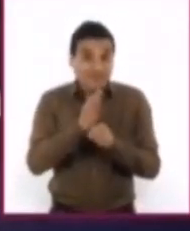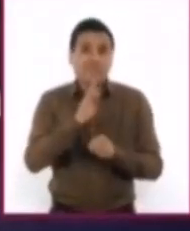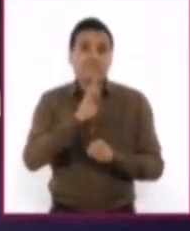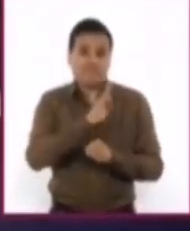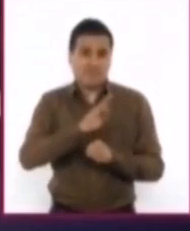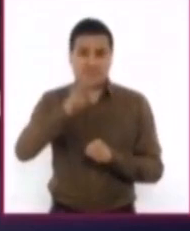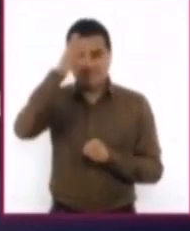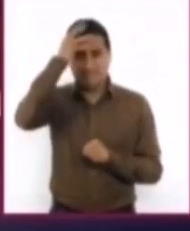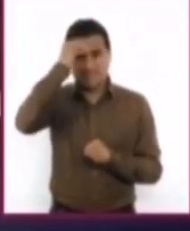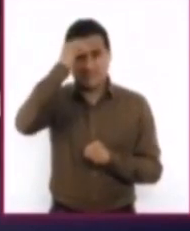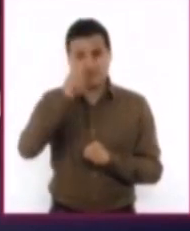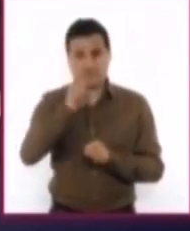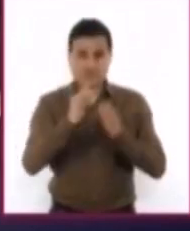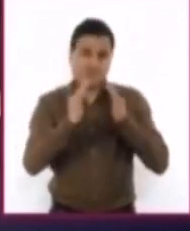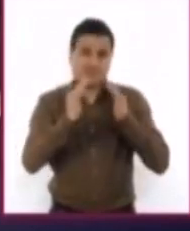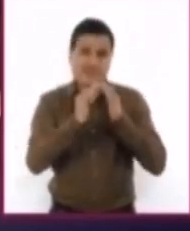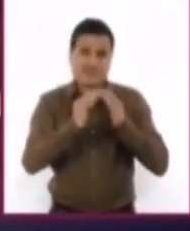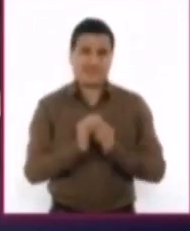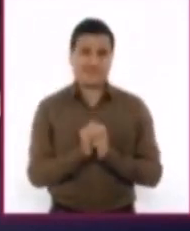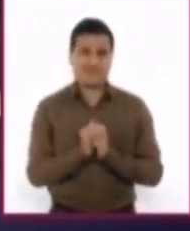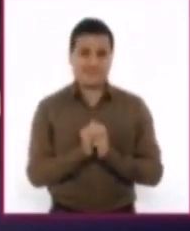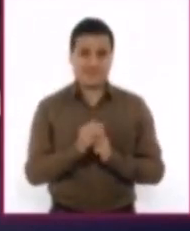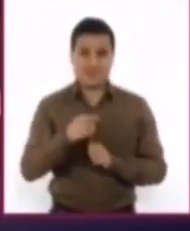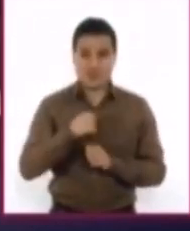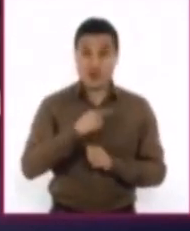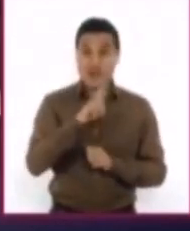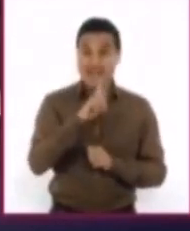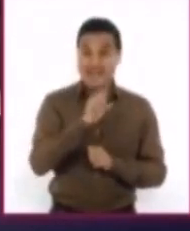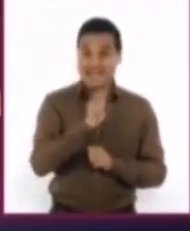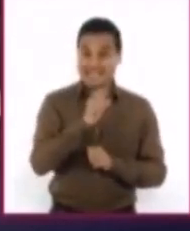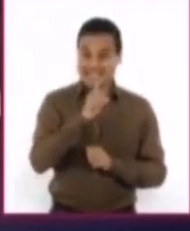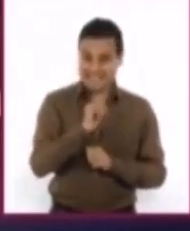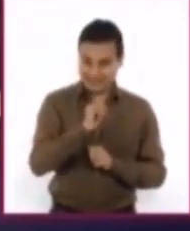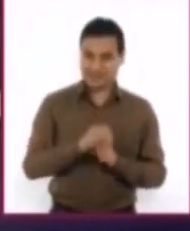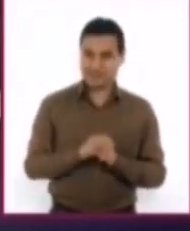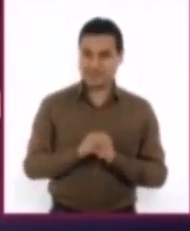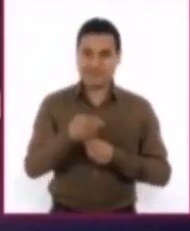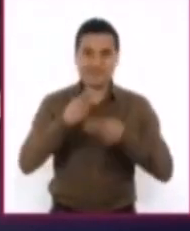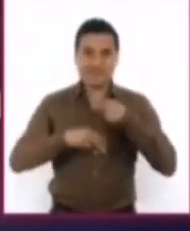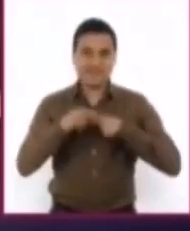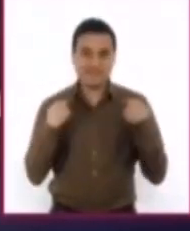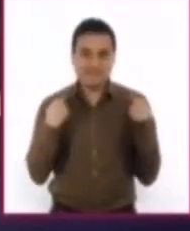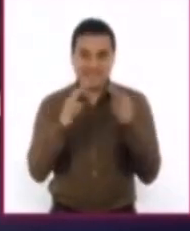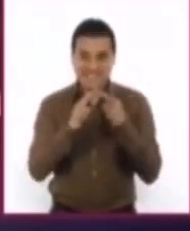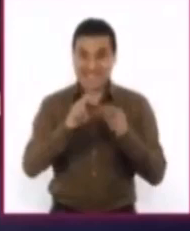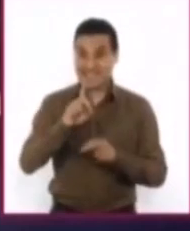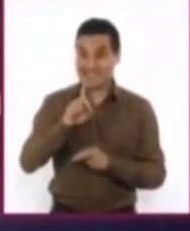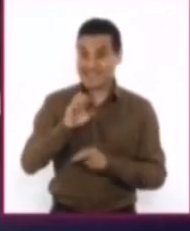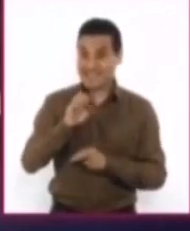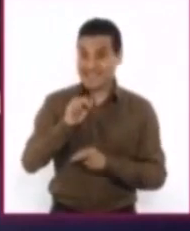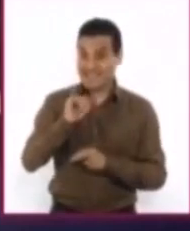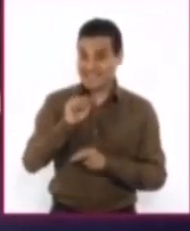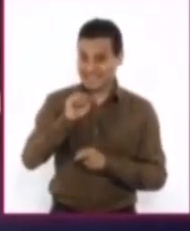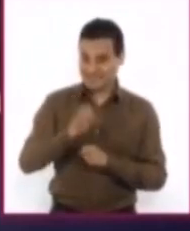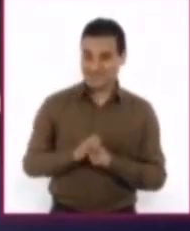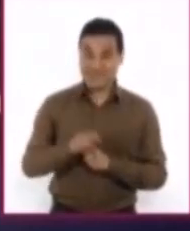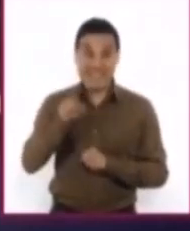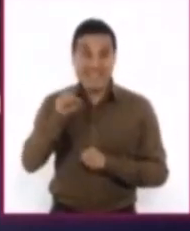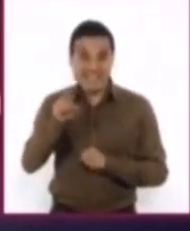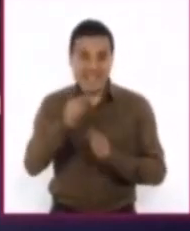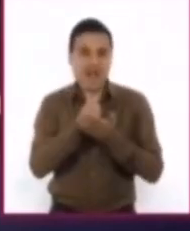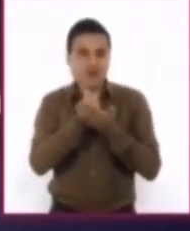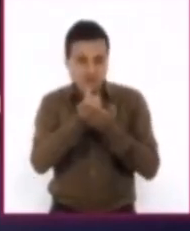desde la seguridad de tu casa. Yo soy Leslie Mendivil y me da mucho gusto contar con la presencia de la maestra Denise Hernández, quien será nuestra